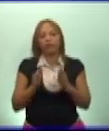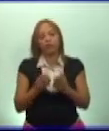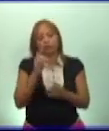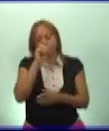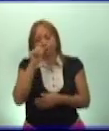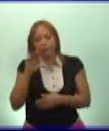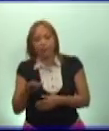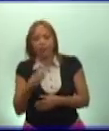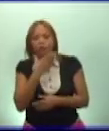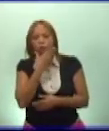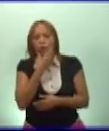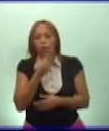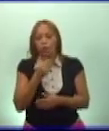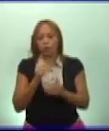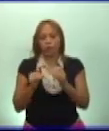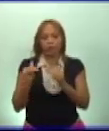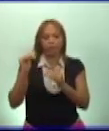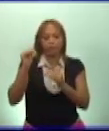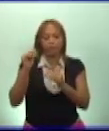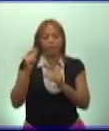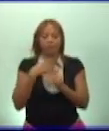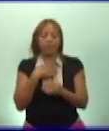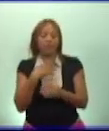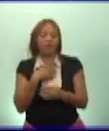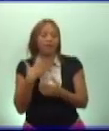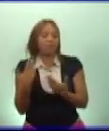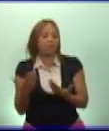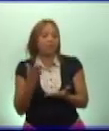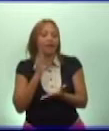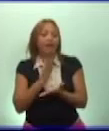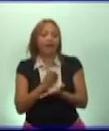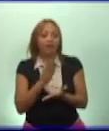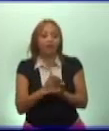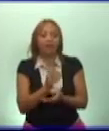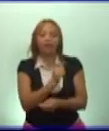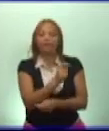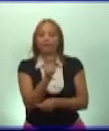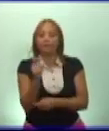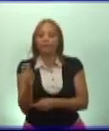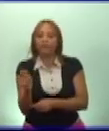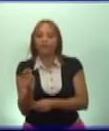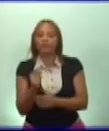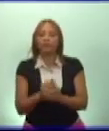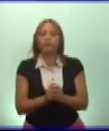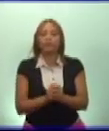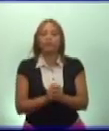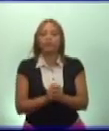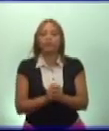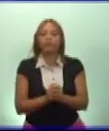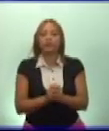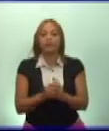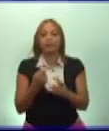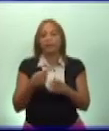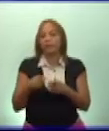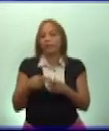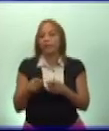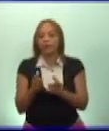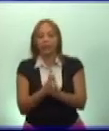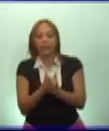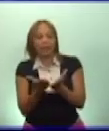adolescentes y jóvenes tienen escuelas, maestros, profesores, materiales para